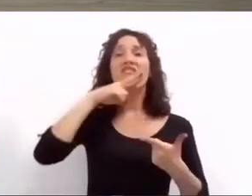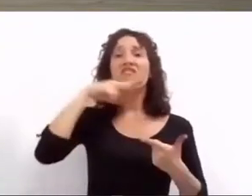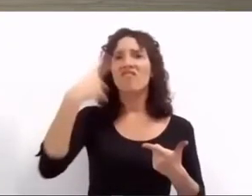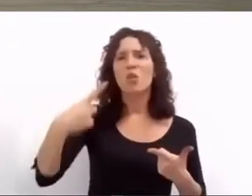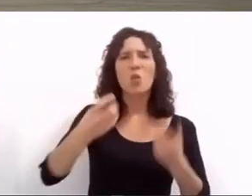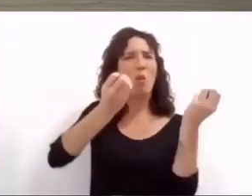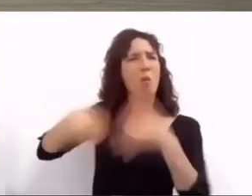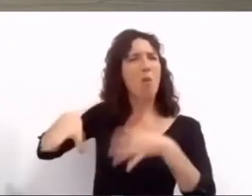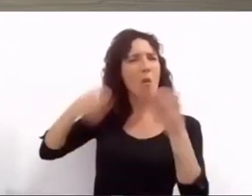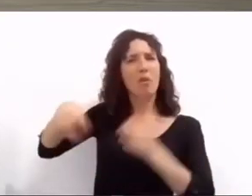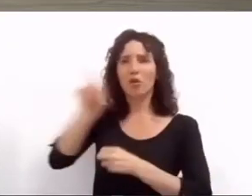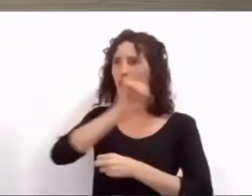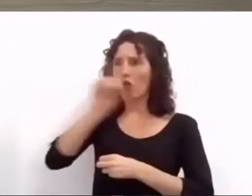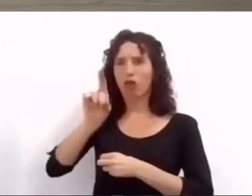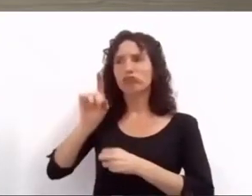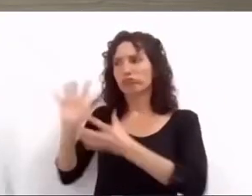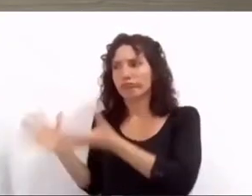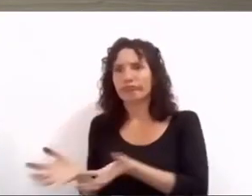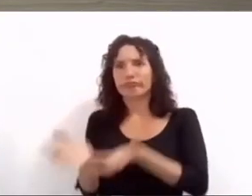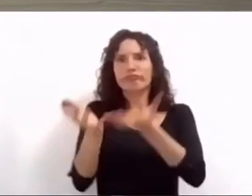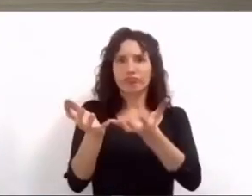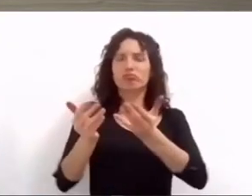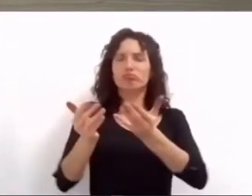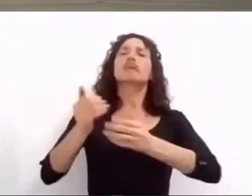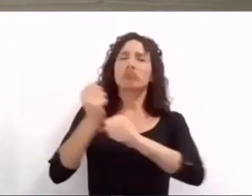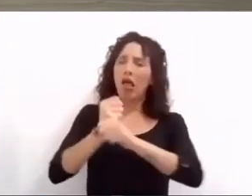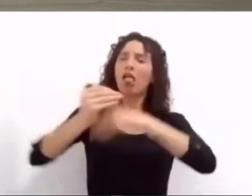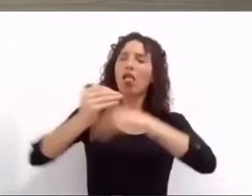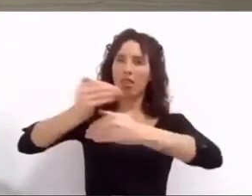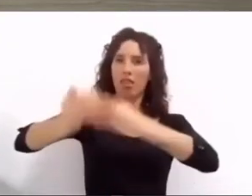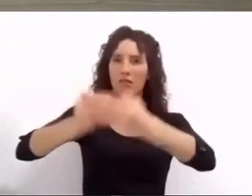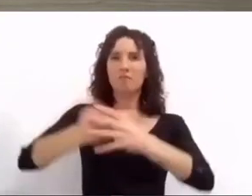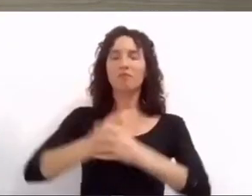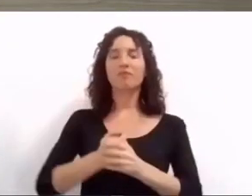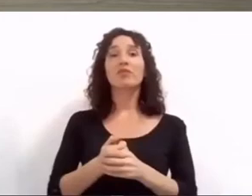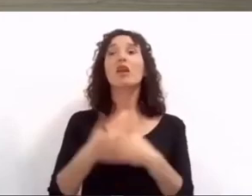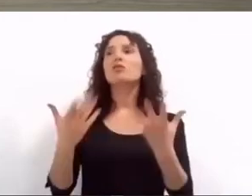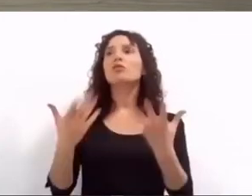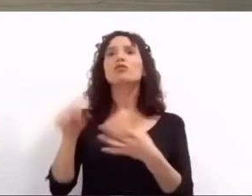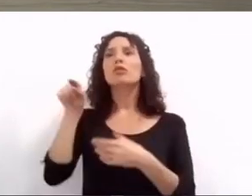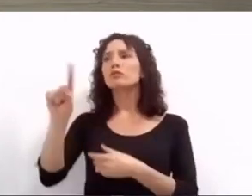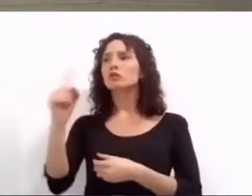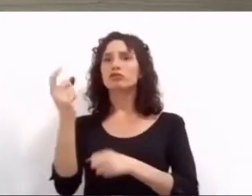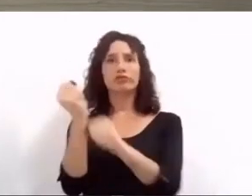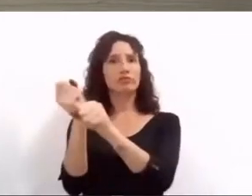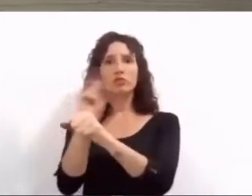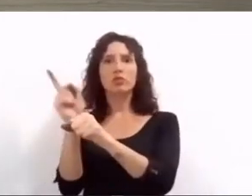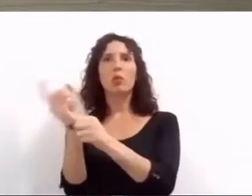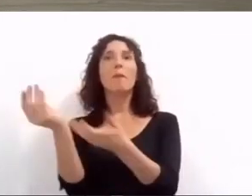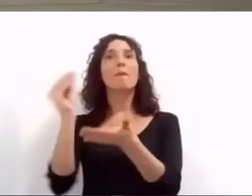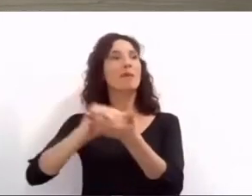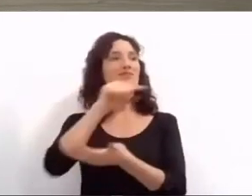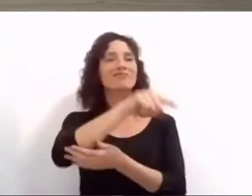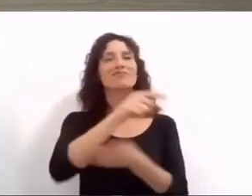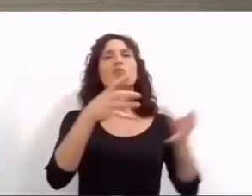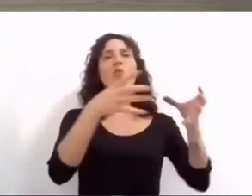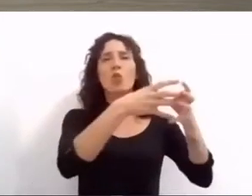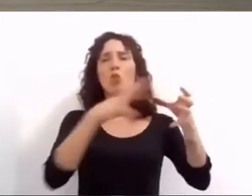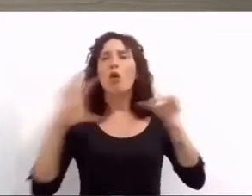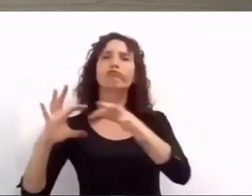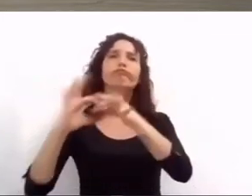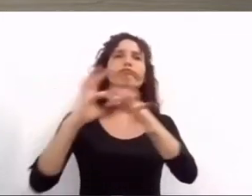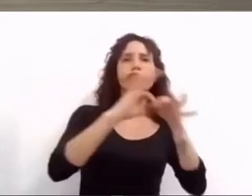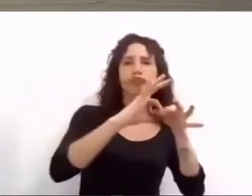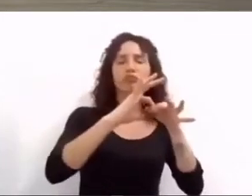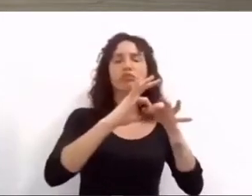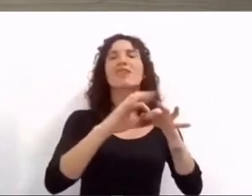mercados como en el campo en esa misma línea coordinaremos con las fuerzas productivas locales e instituciones para canalizar la distribución